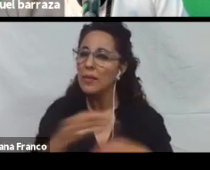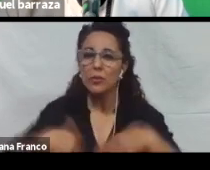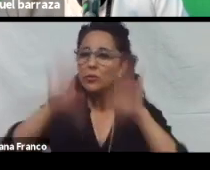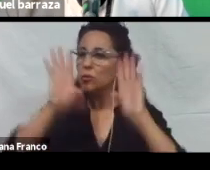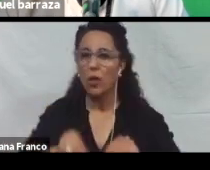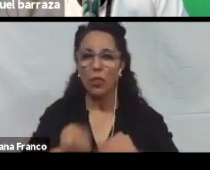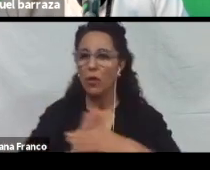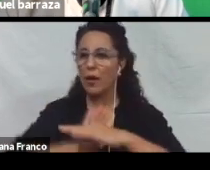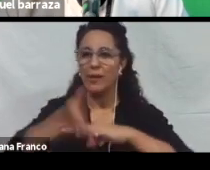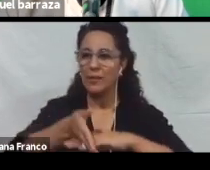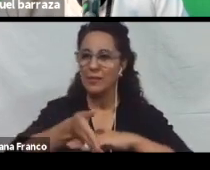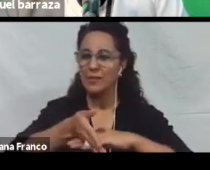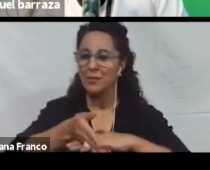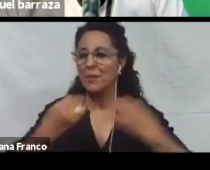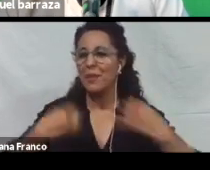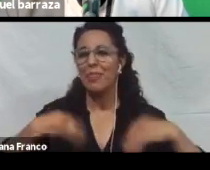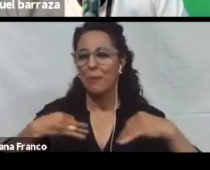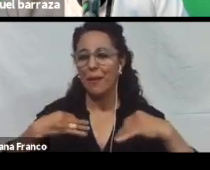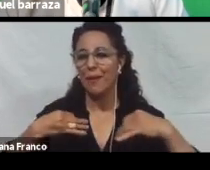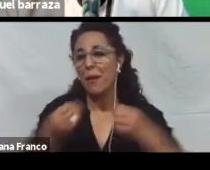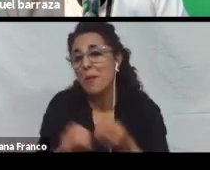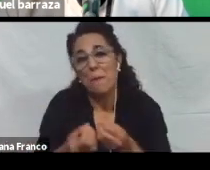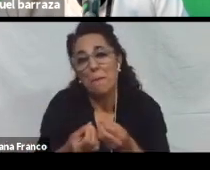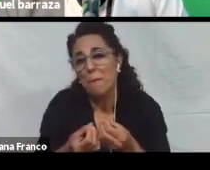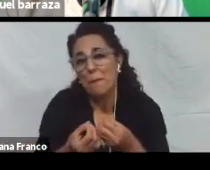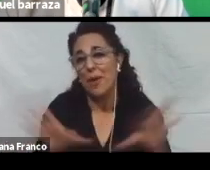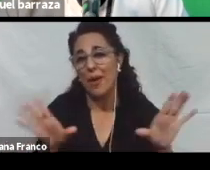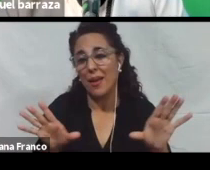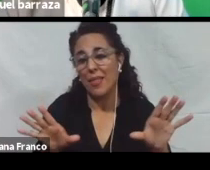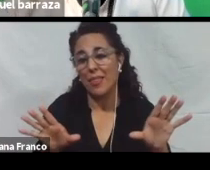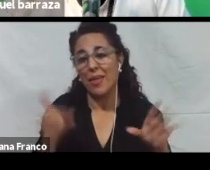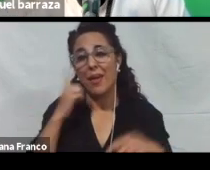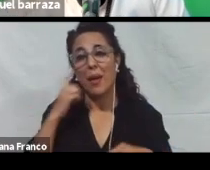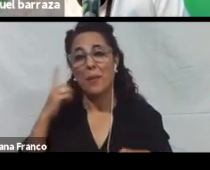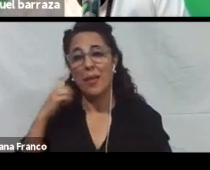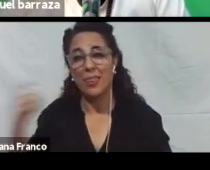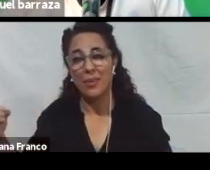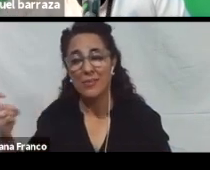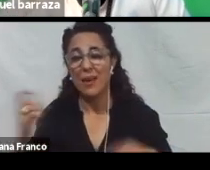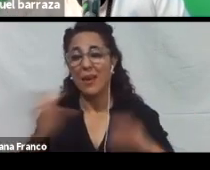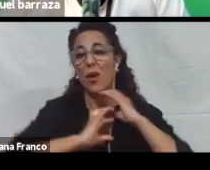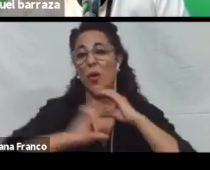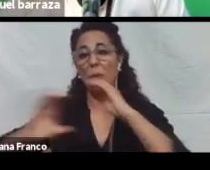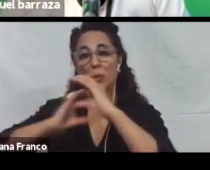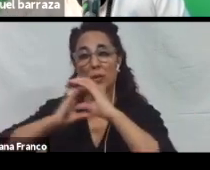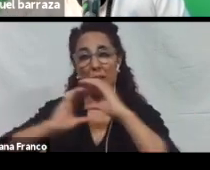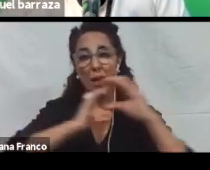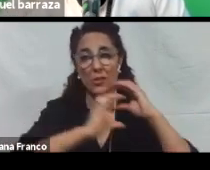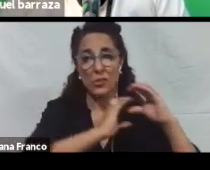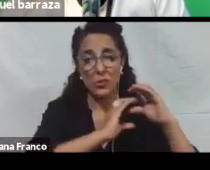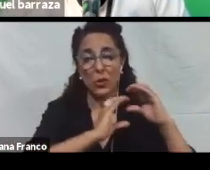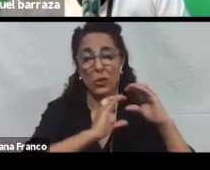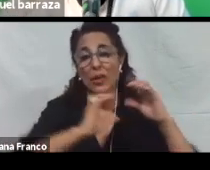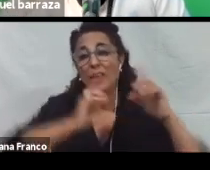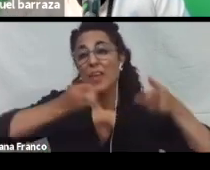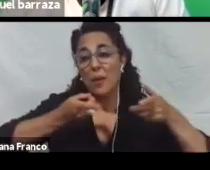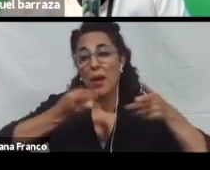Porque si no. Se está perdiendo. Es parte del aprendizaje. Es parte de la comunicación. Y cuando hablamos de comunicación.